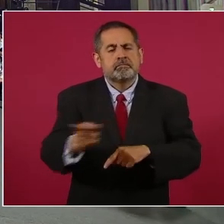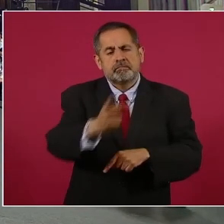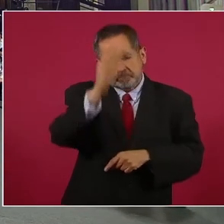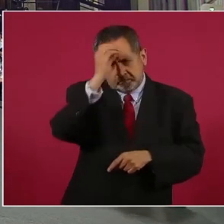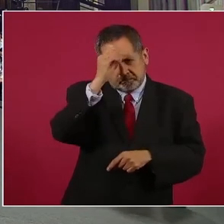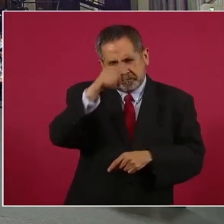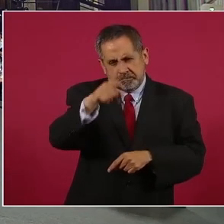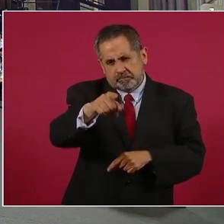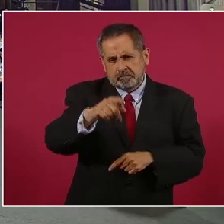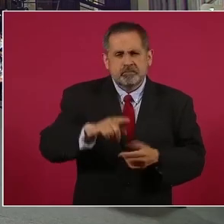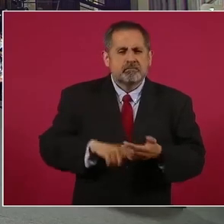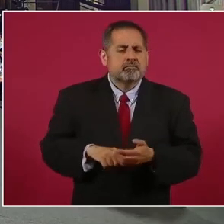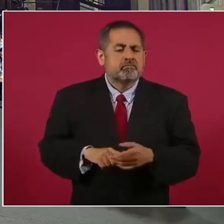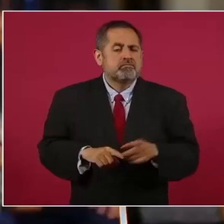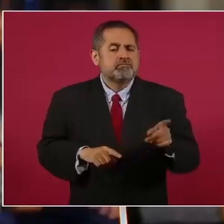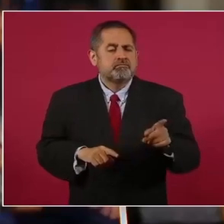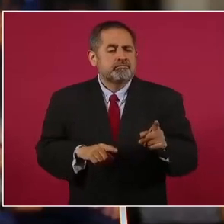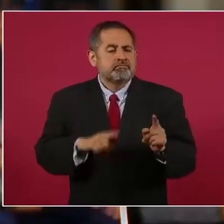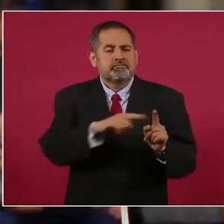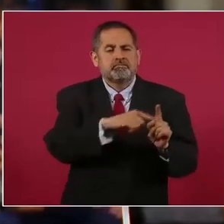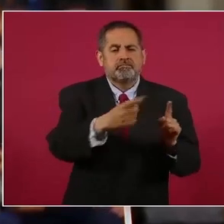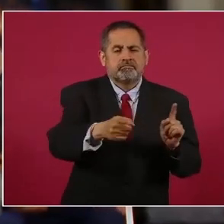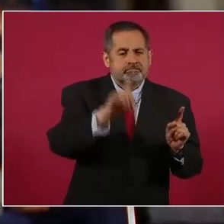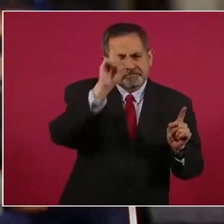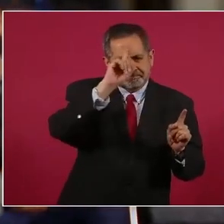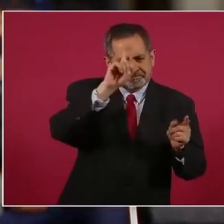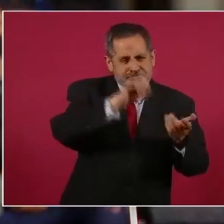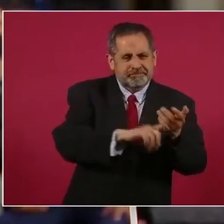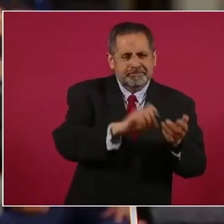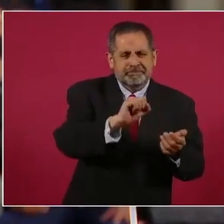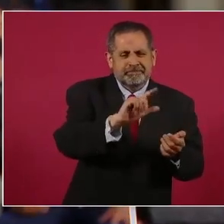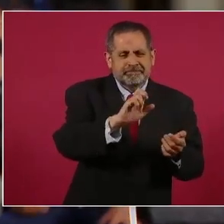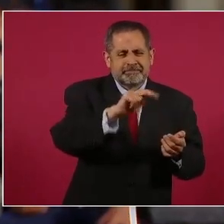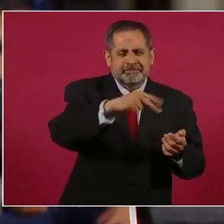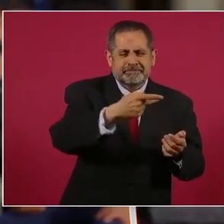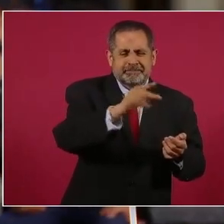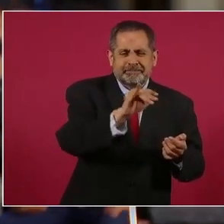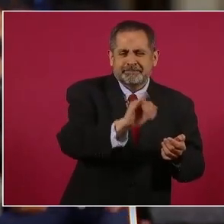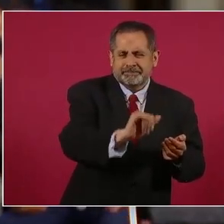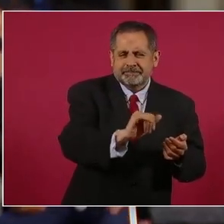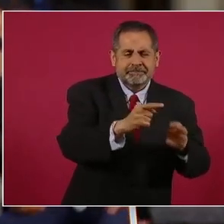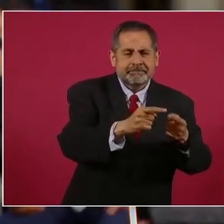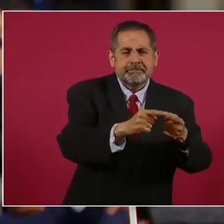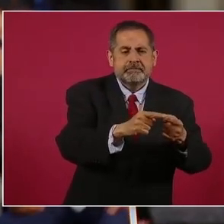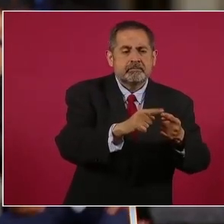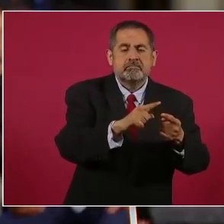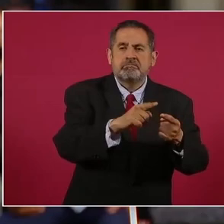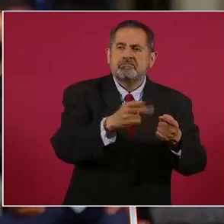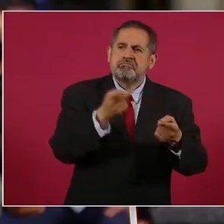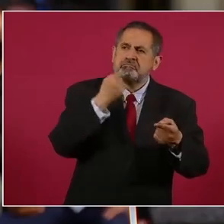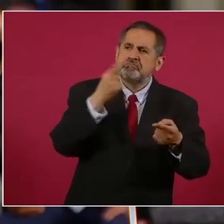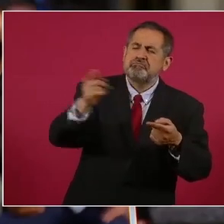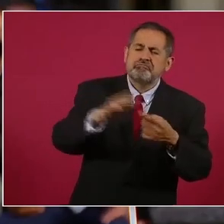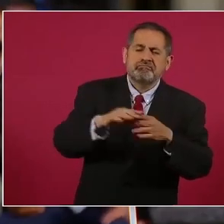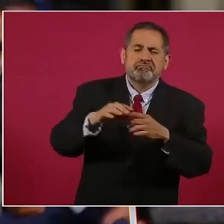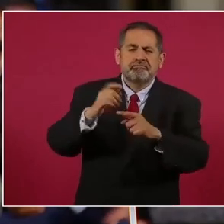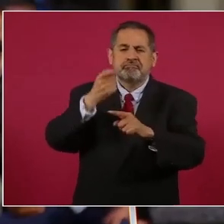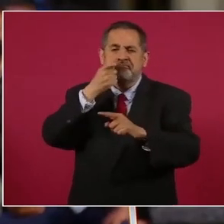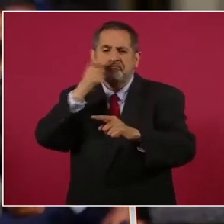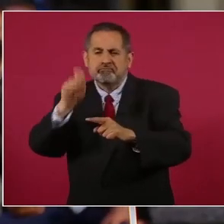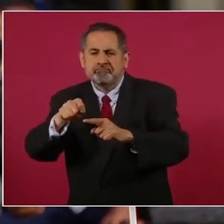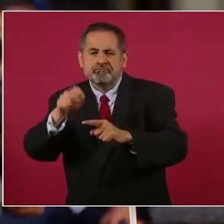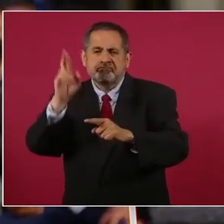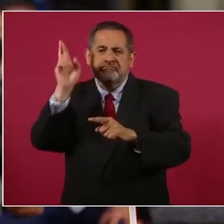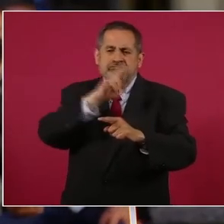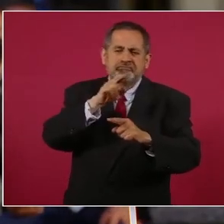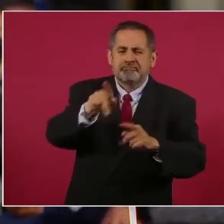asesores de Volodymyr Zelensky señaló que su propuesta de tregua entre Ucrania y Rusia era un plan que sólo